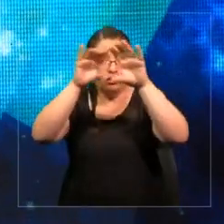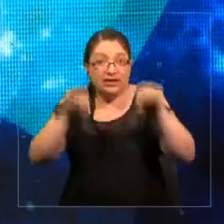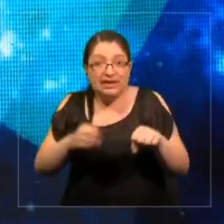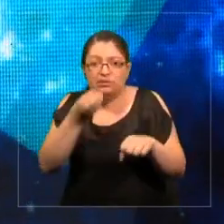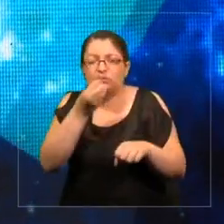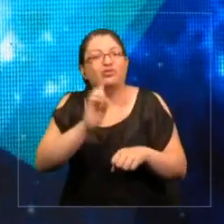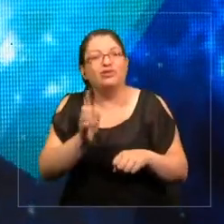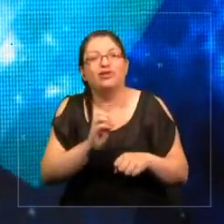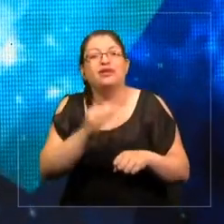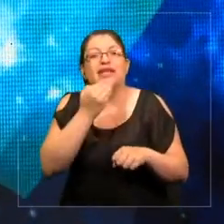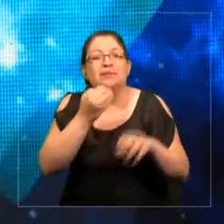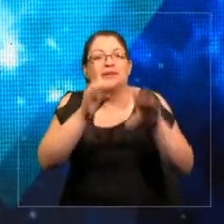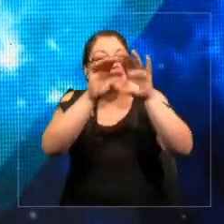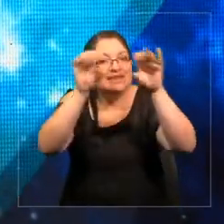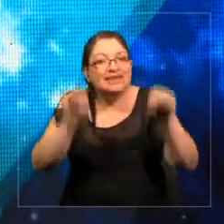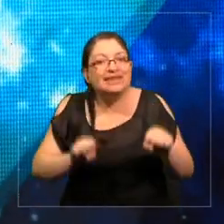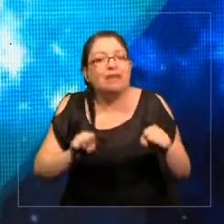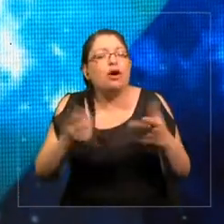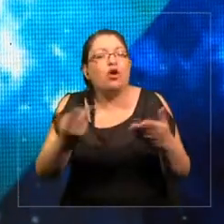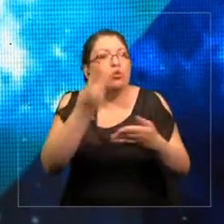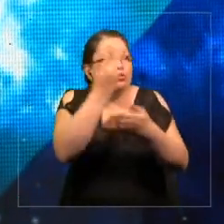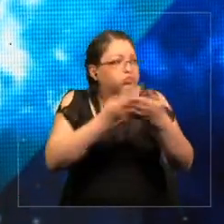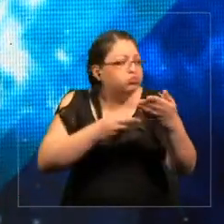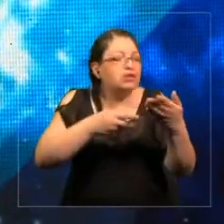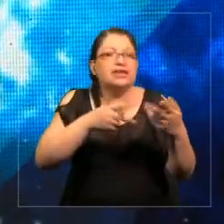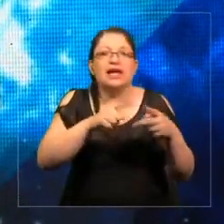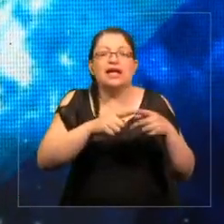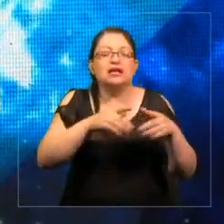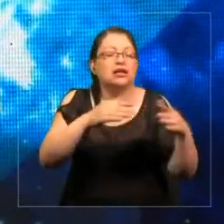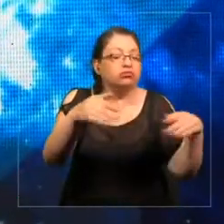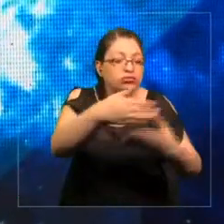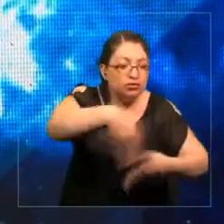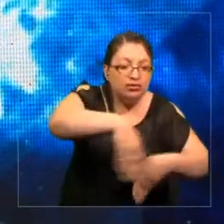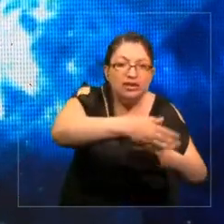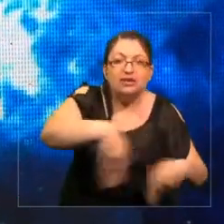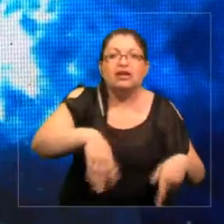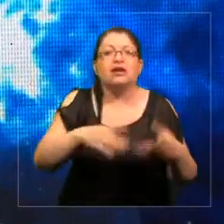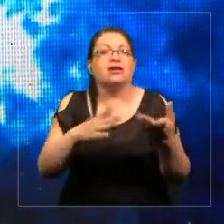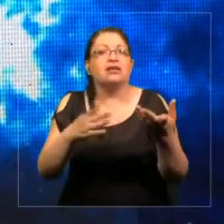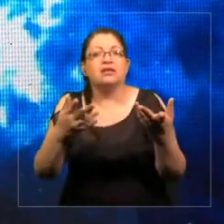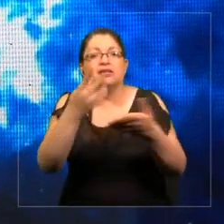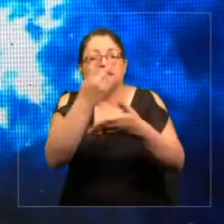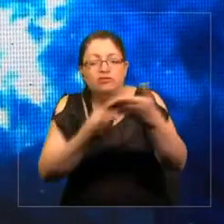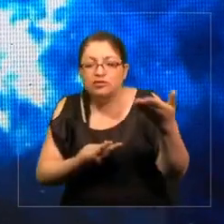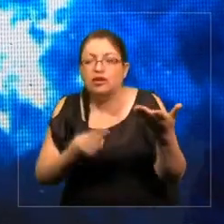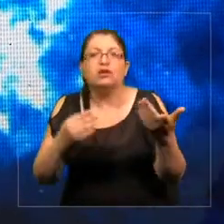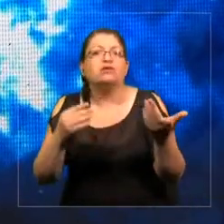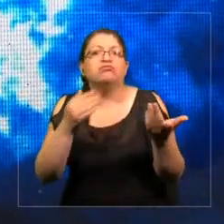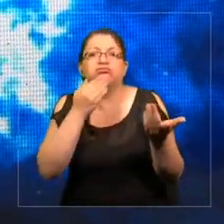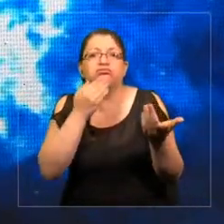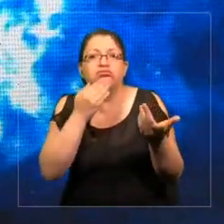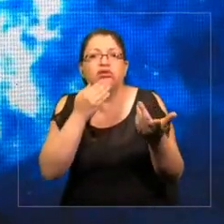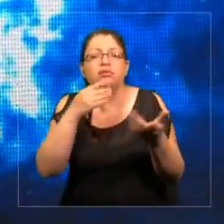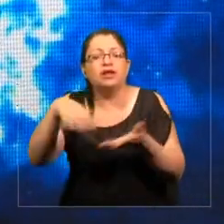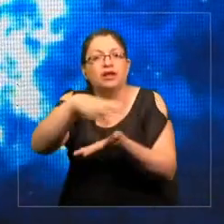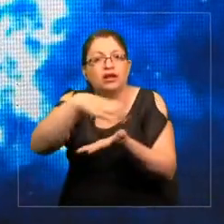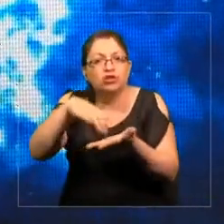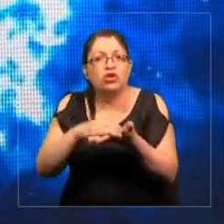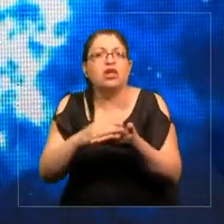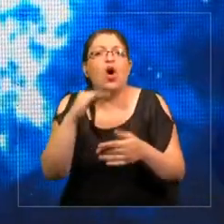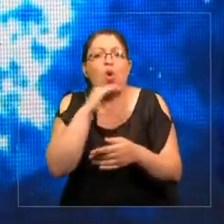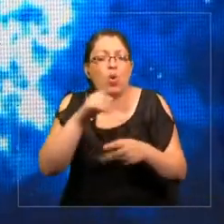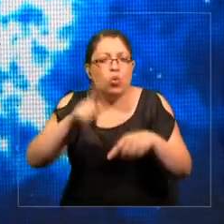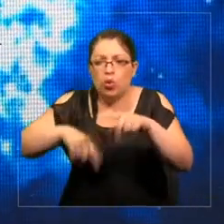sistemas de diseño urbano, transporte, uso de tierra. Y si uno puede empezar a encontrar soluciones así,